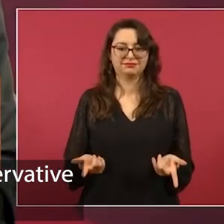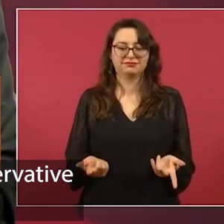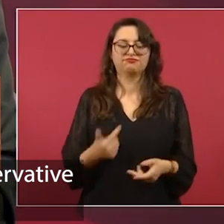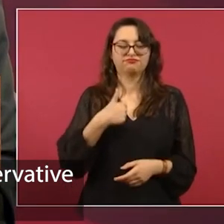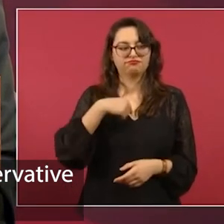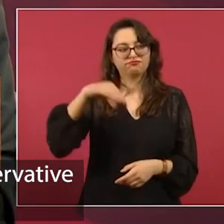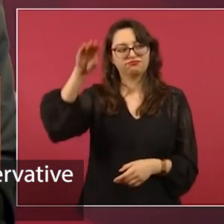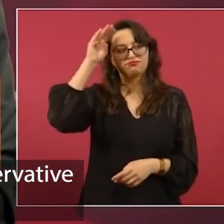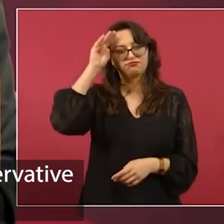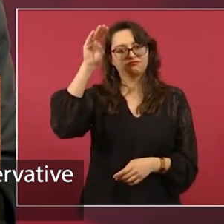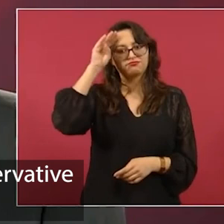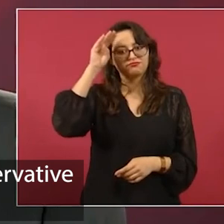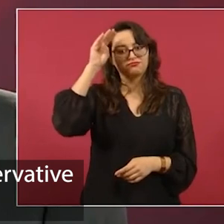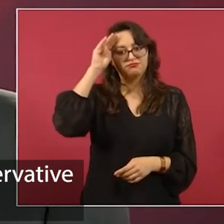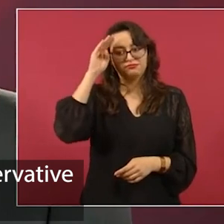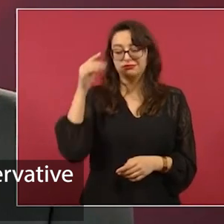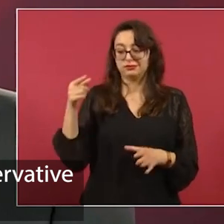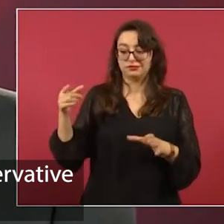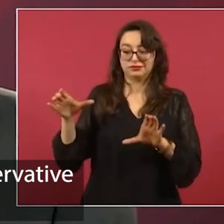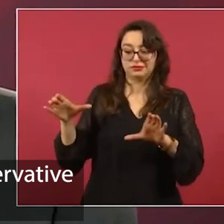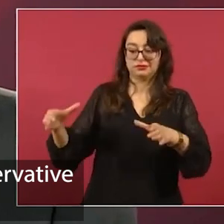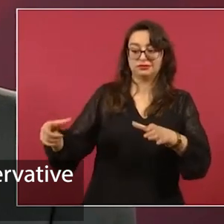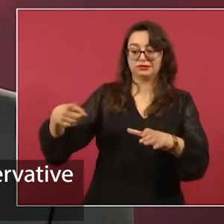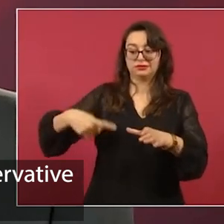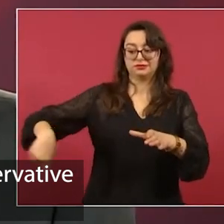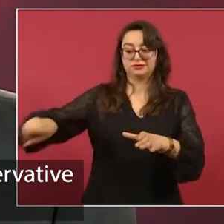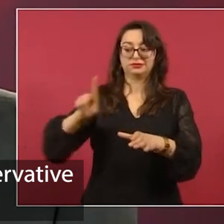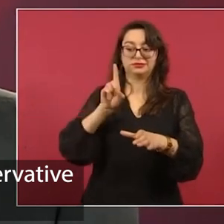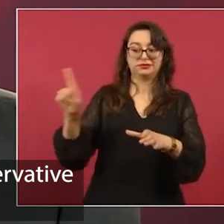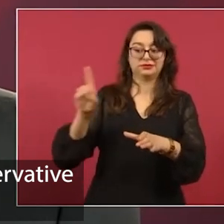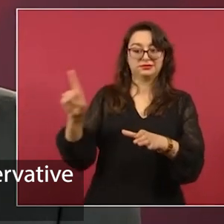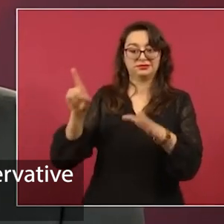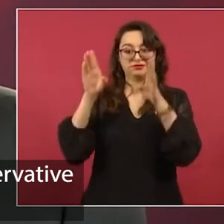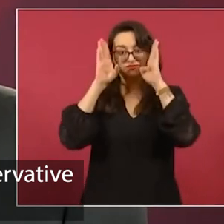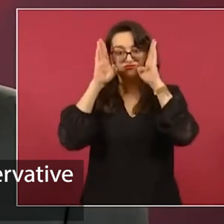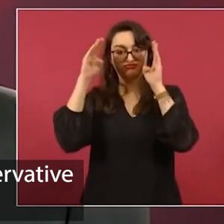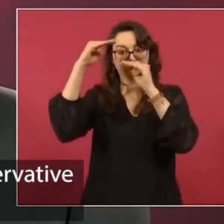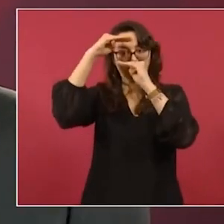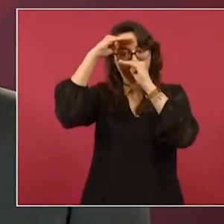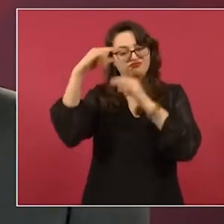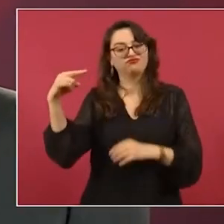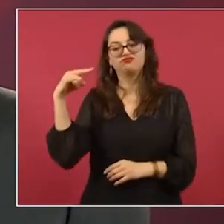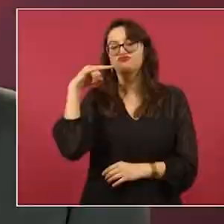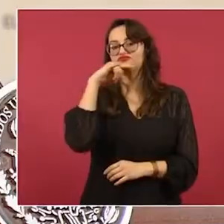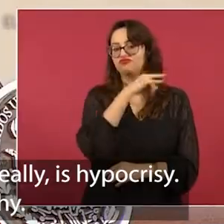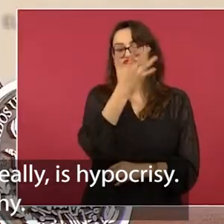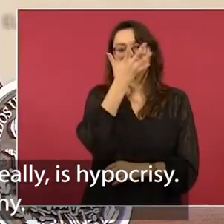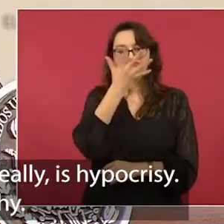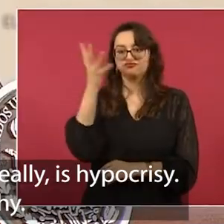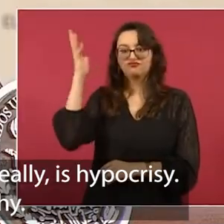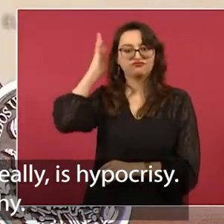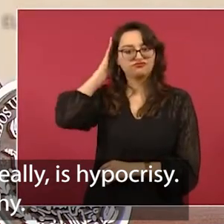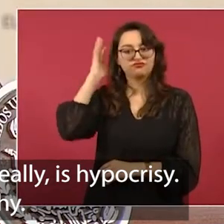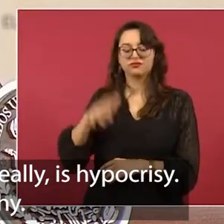esa derecha conservadora es muy hipócrita. La